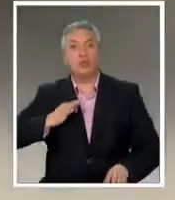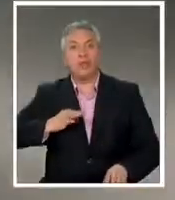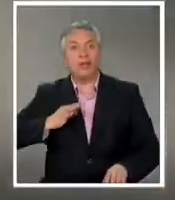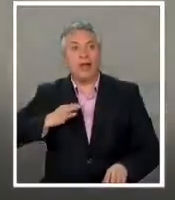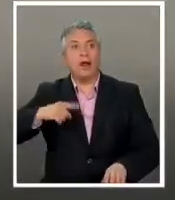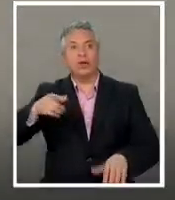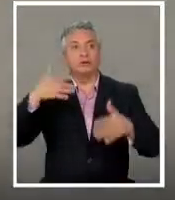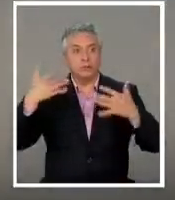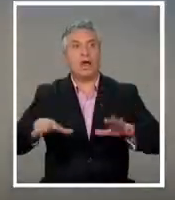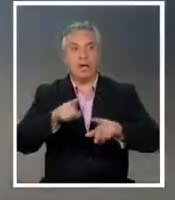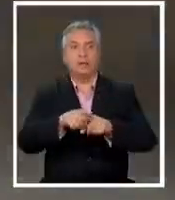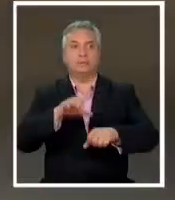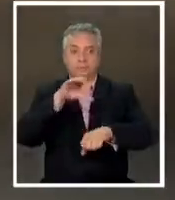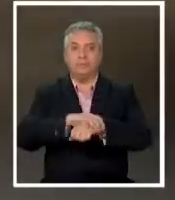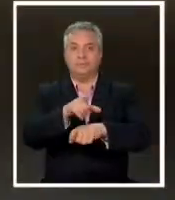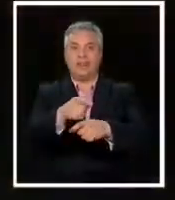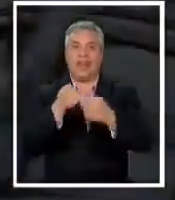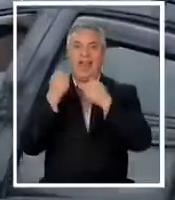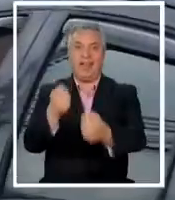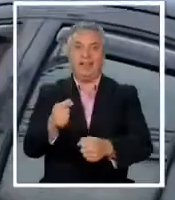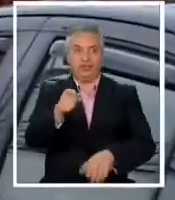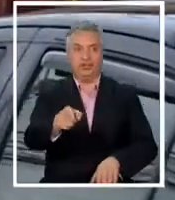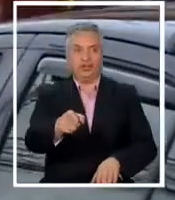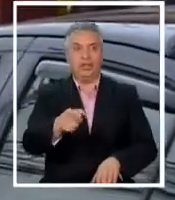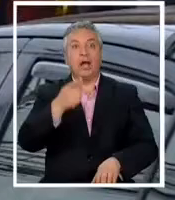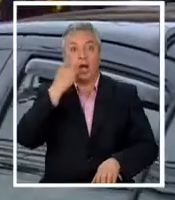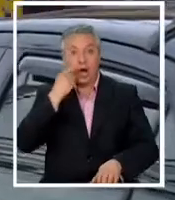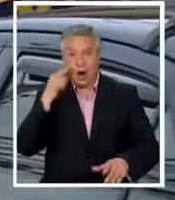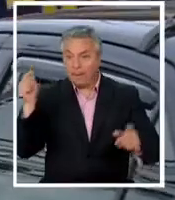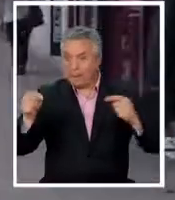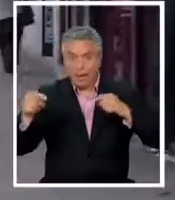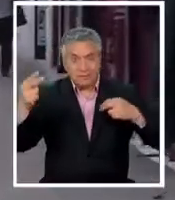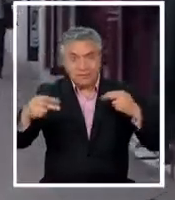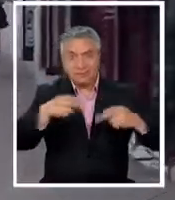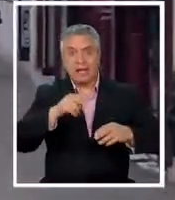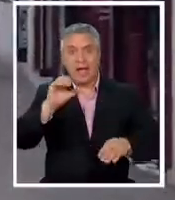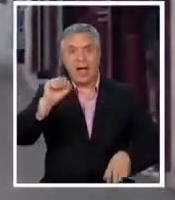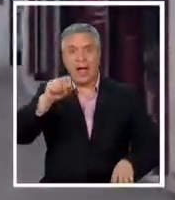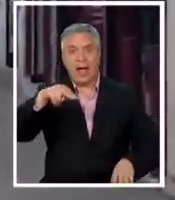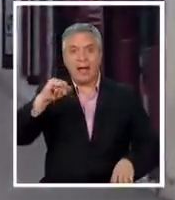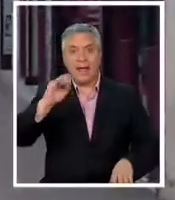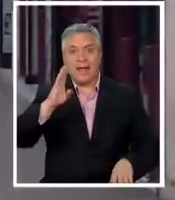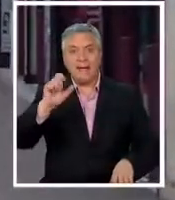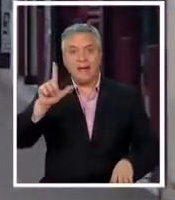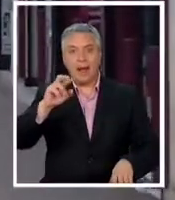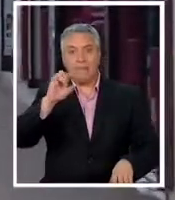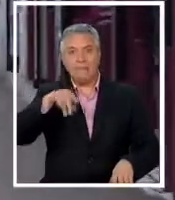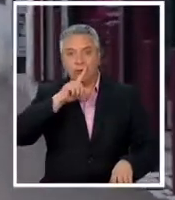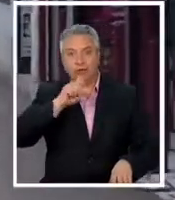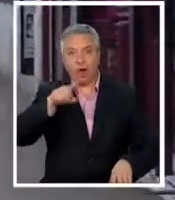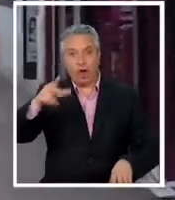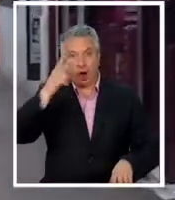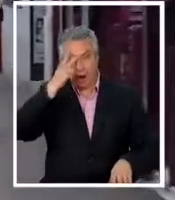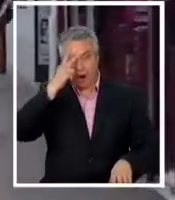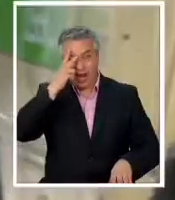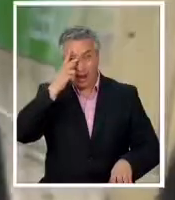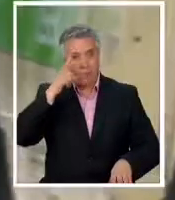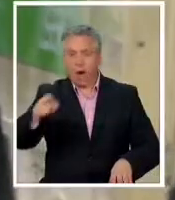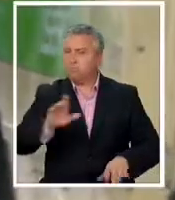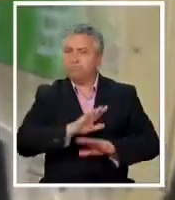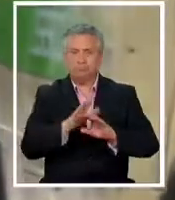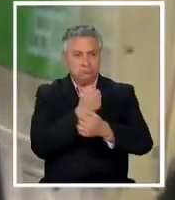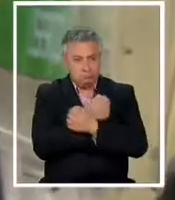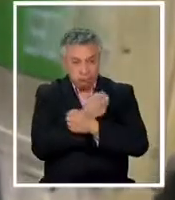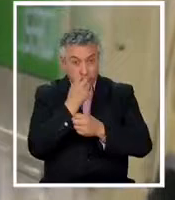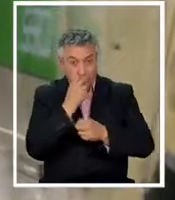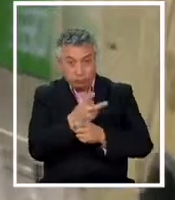que se logró detener a los agresores transeúntes y locatarios de calle Aníbal Pinto del centro de Coquimbo no dudaron en solidarizar con